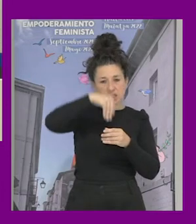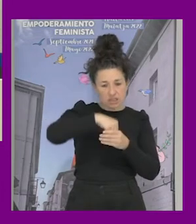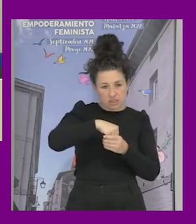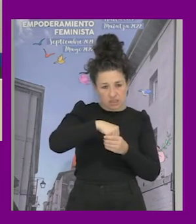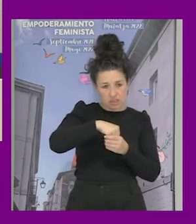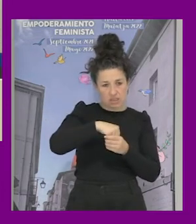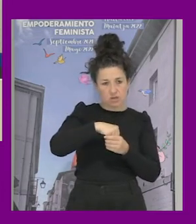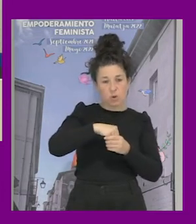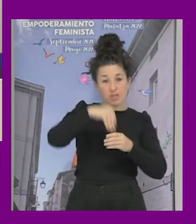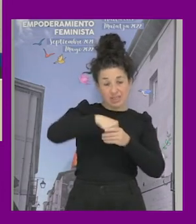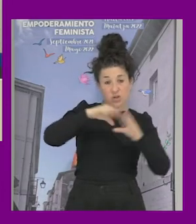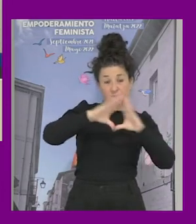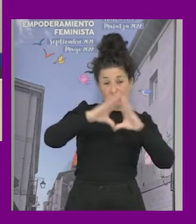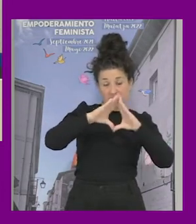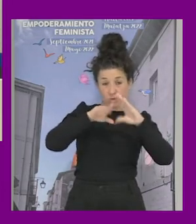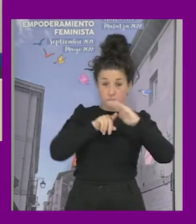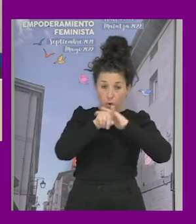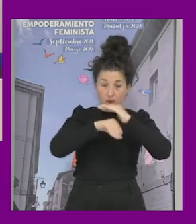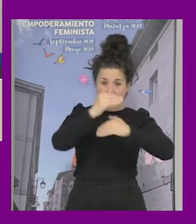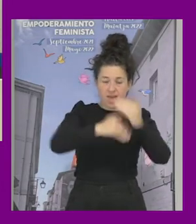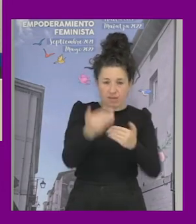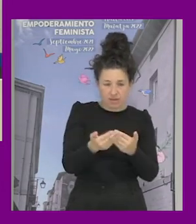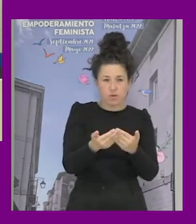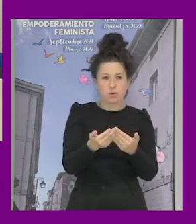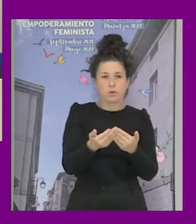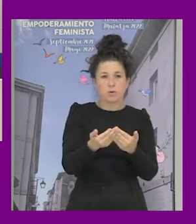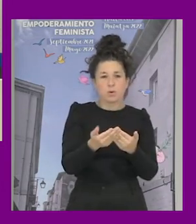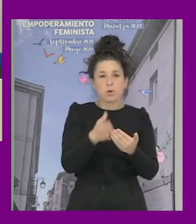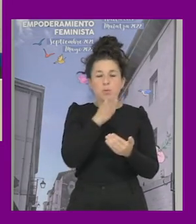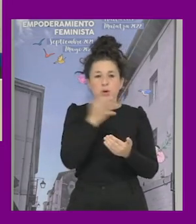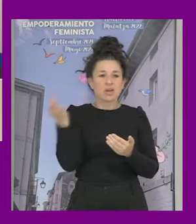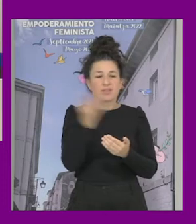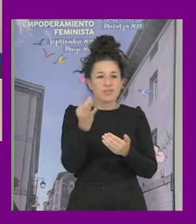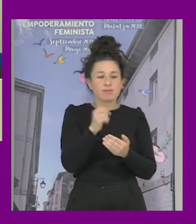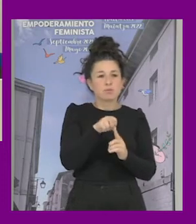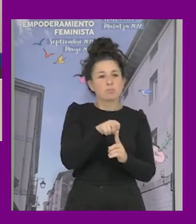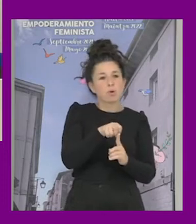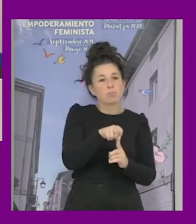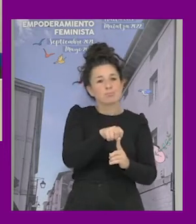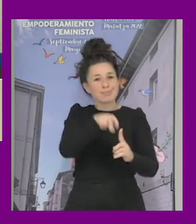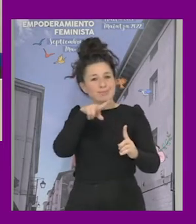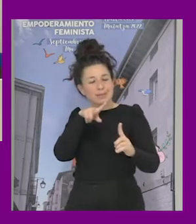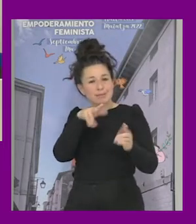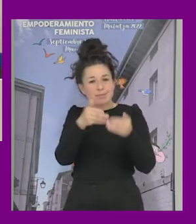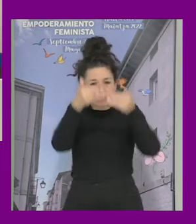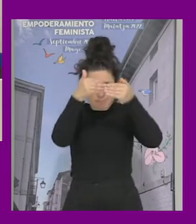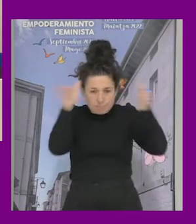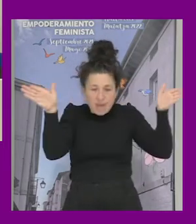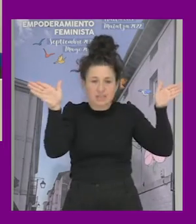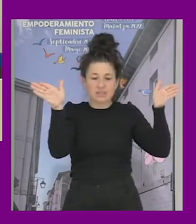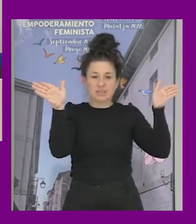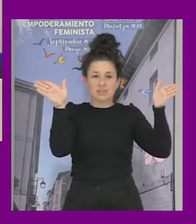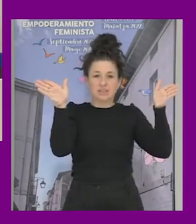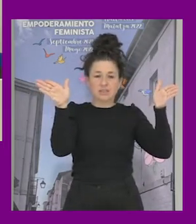parte de los feminismos en relación a considerar que hay que tener una mirada más abierta más amplia de las dinámicas